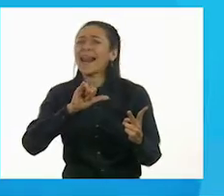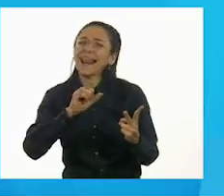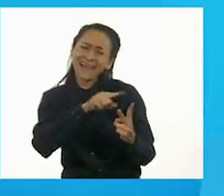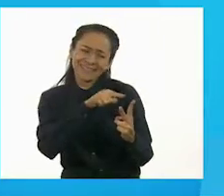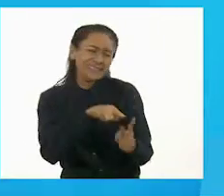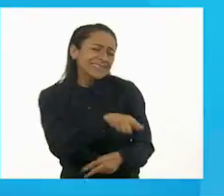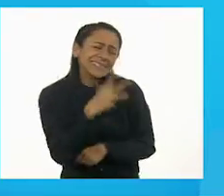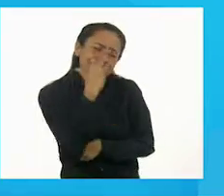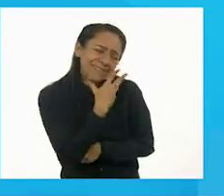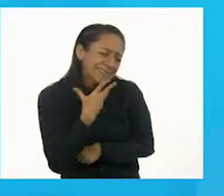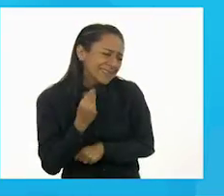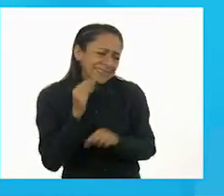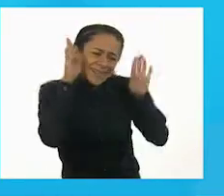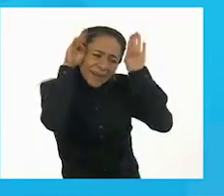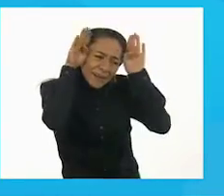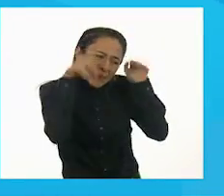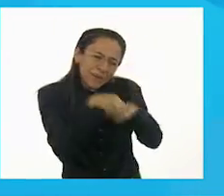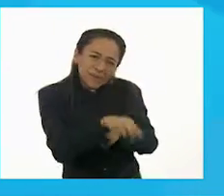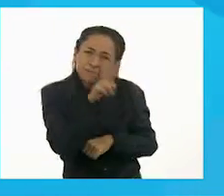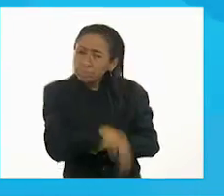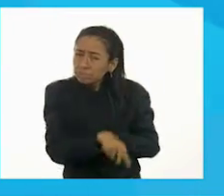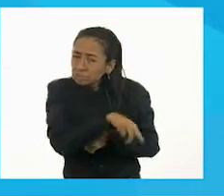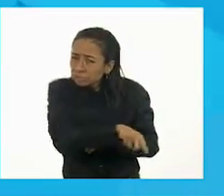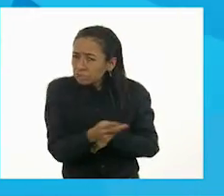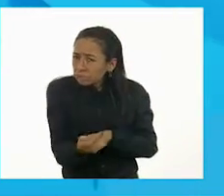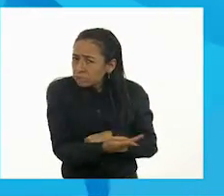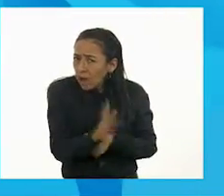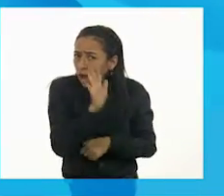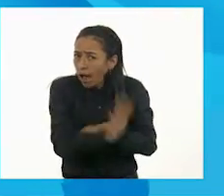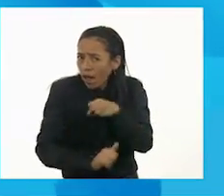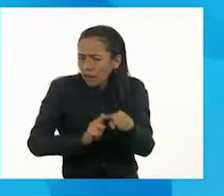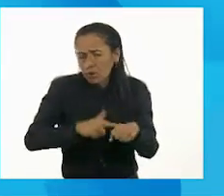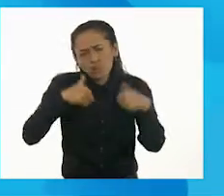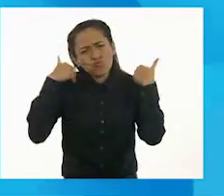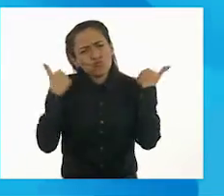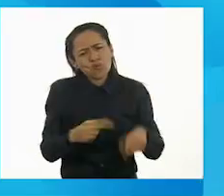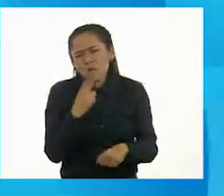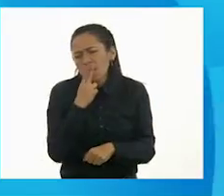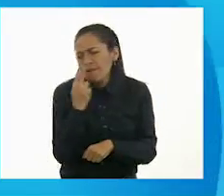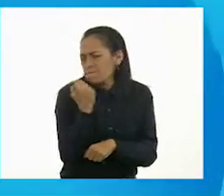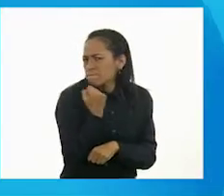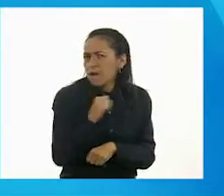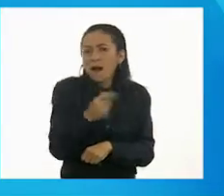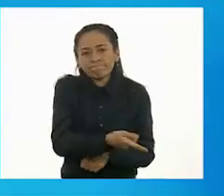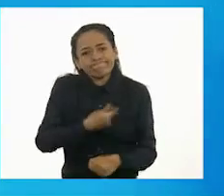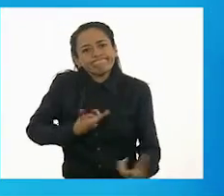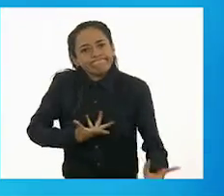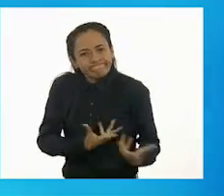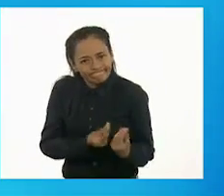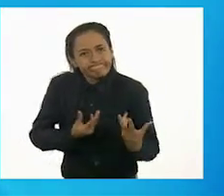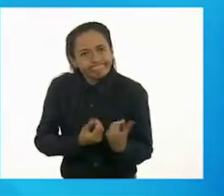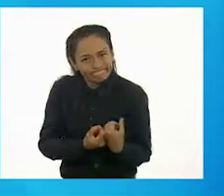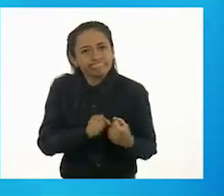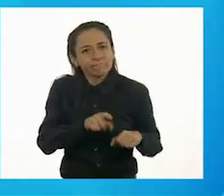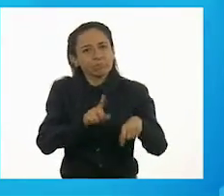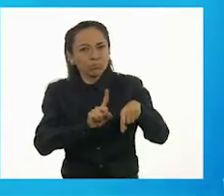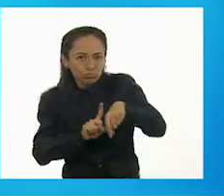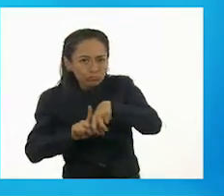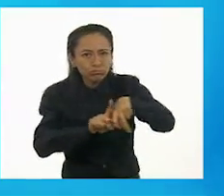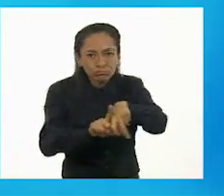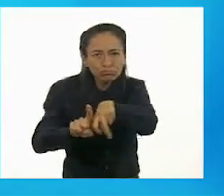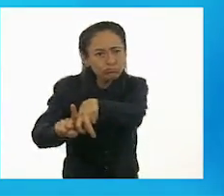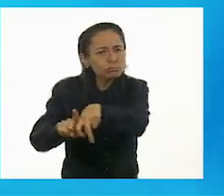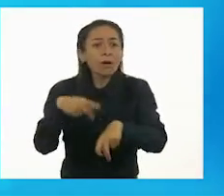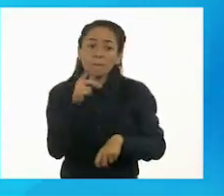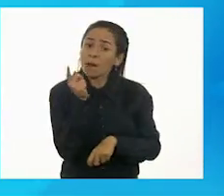que ellos, además de que son unos excelentes animales de compañía, también requieren muchos cuidados. Los